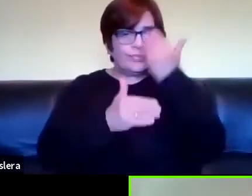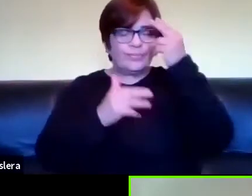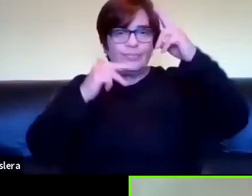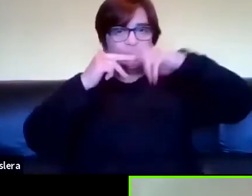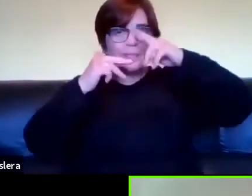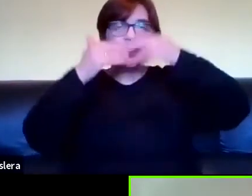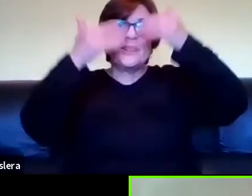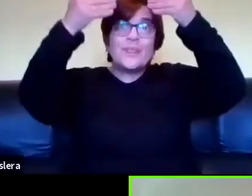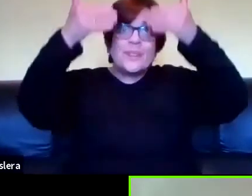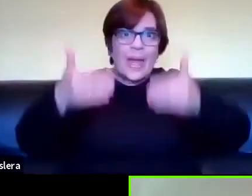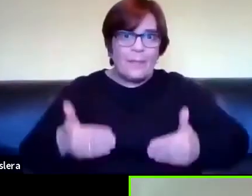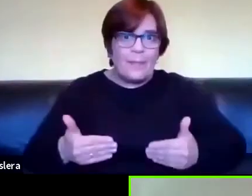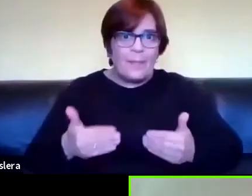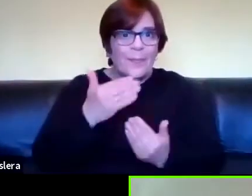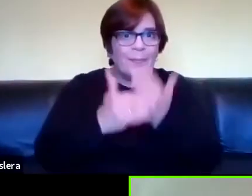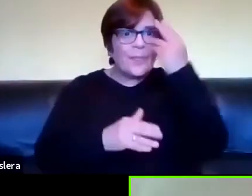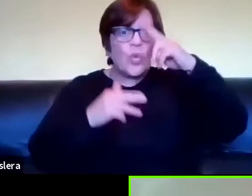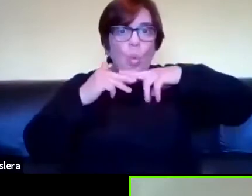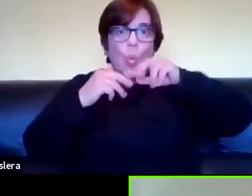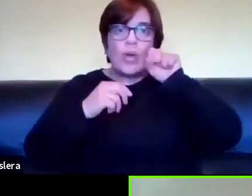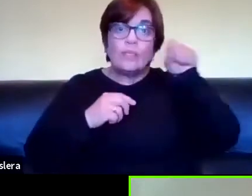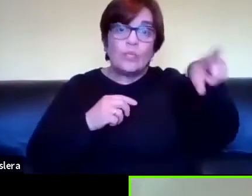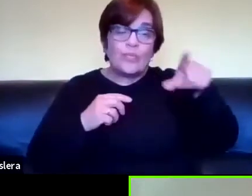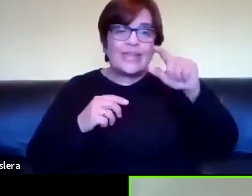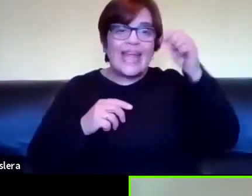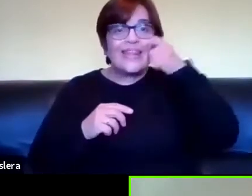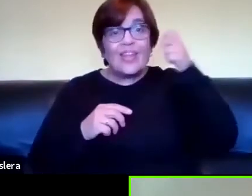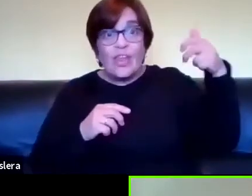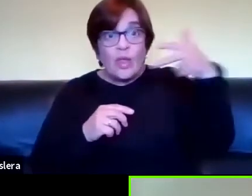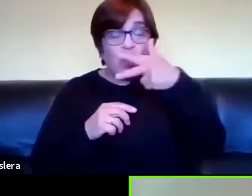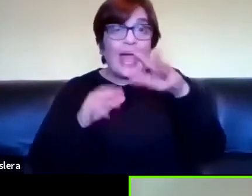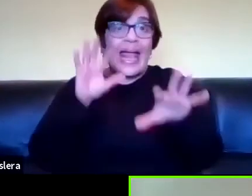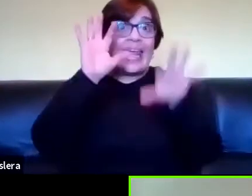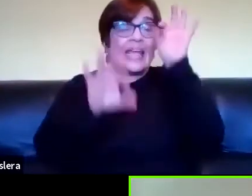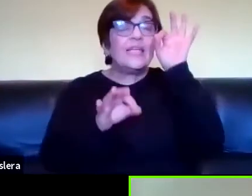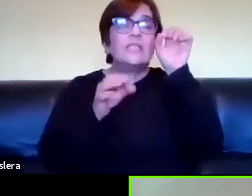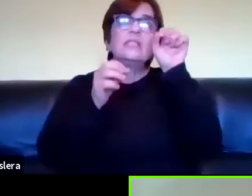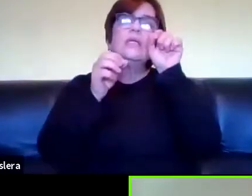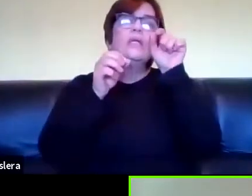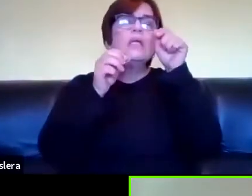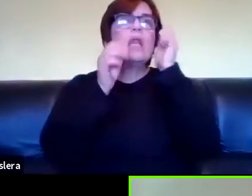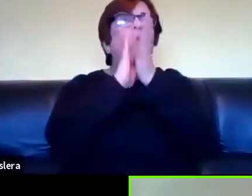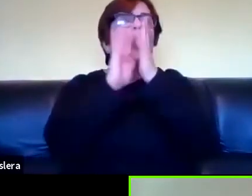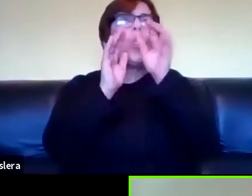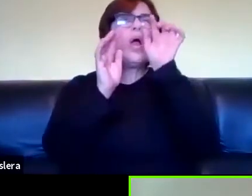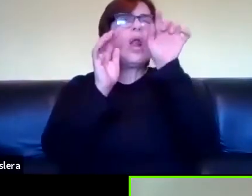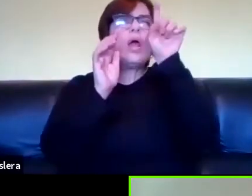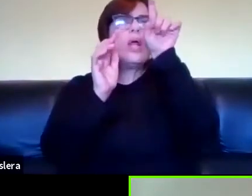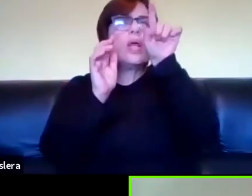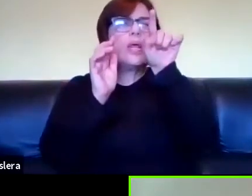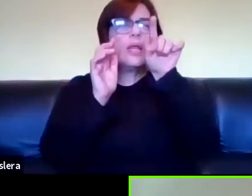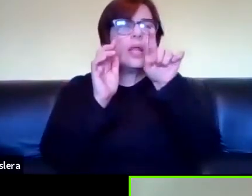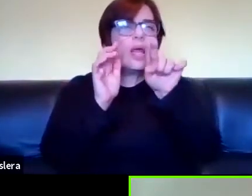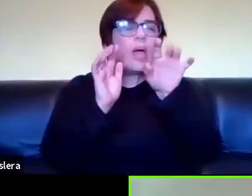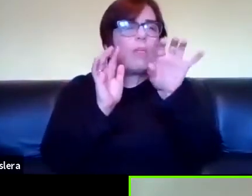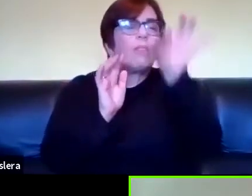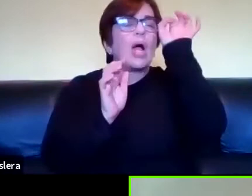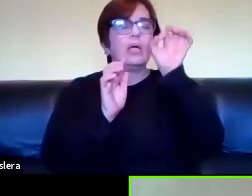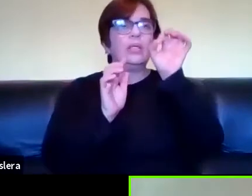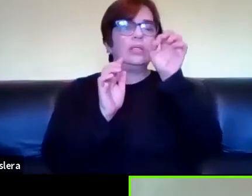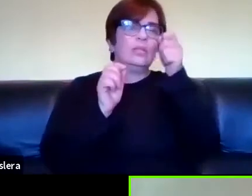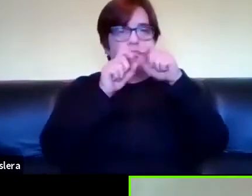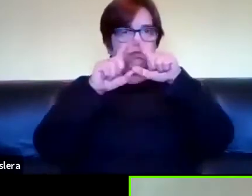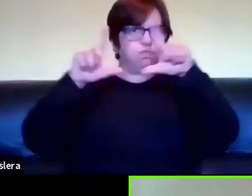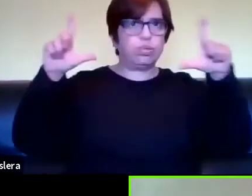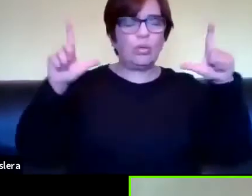de los testigos de Jehová tienen todo un mapa y vos elegís en qué lengua de señas y te aparecen los textos que están traducidos a esa lengua de